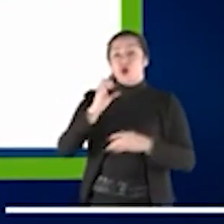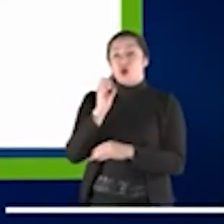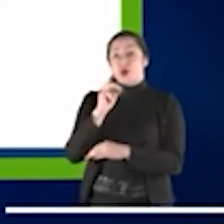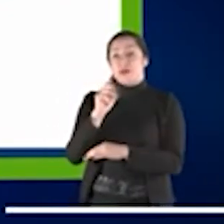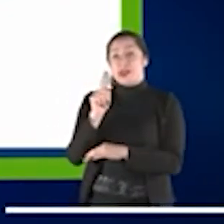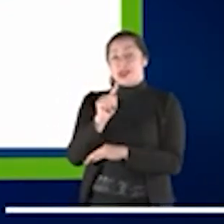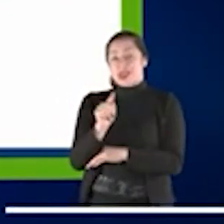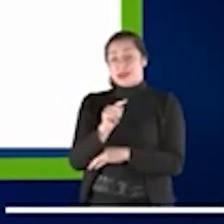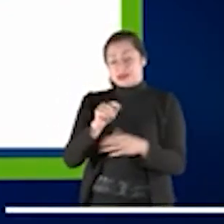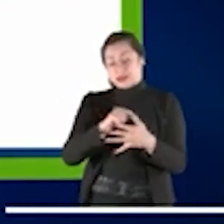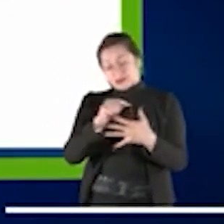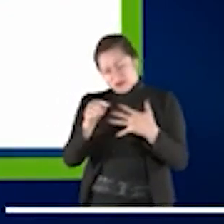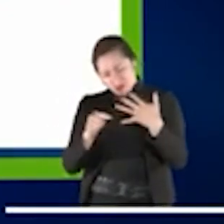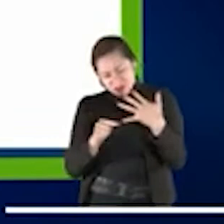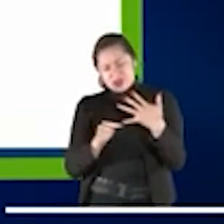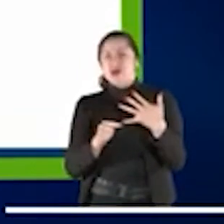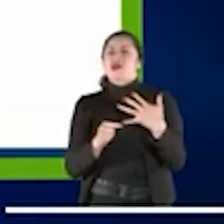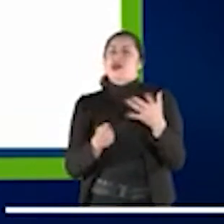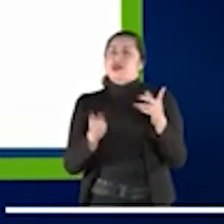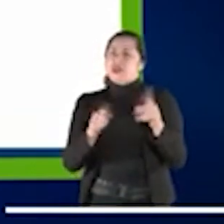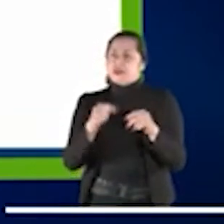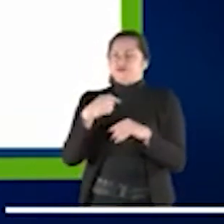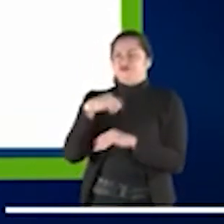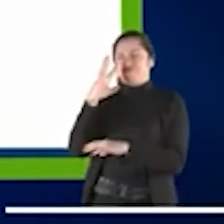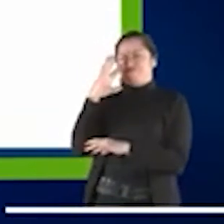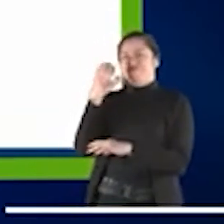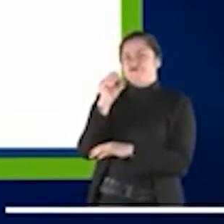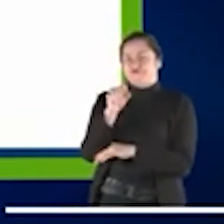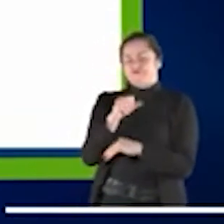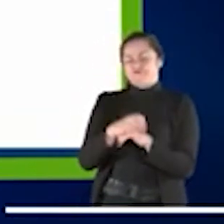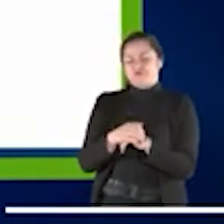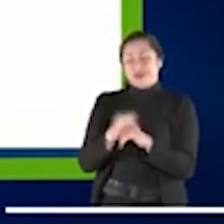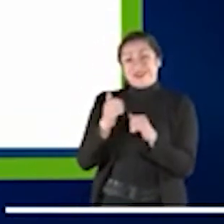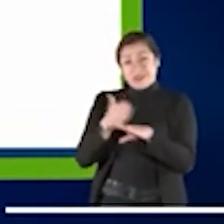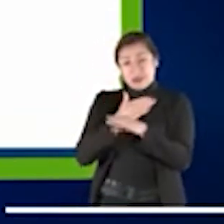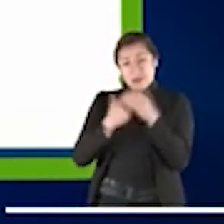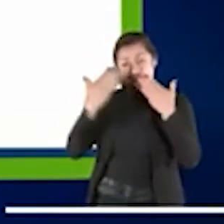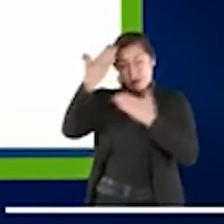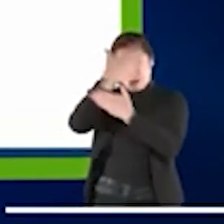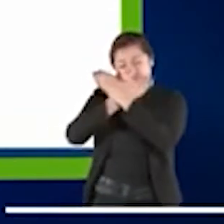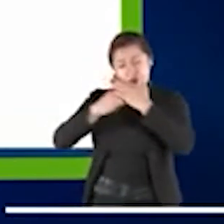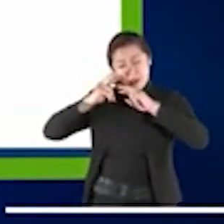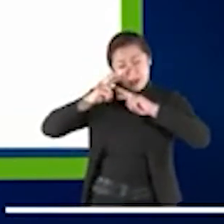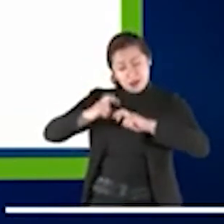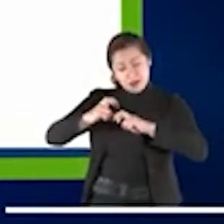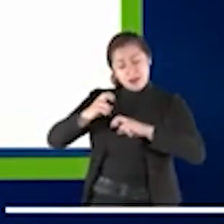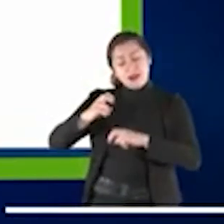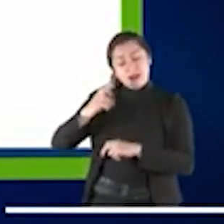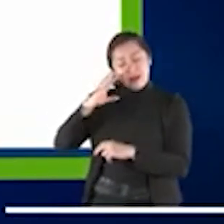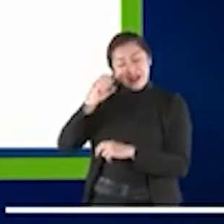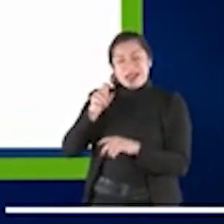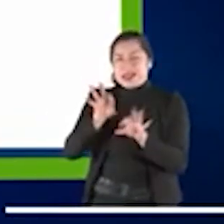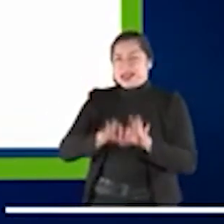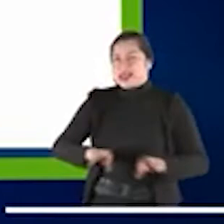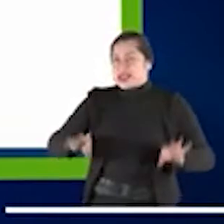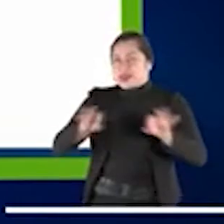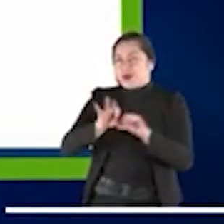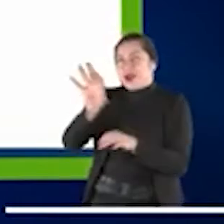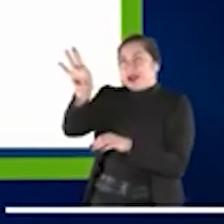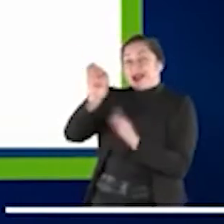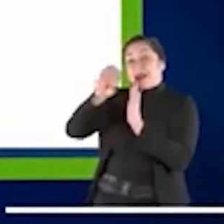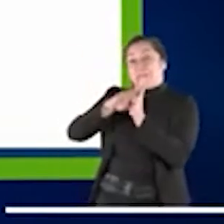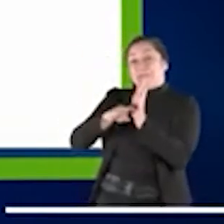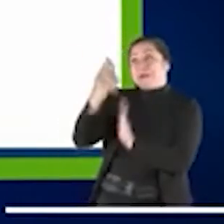Y lo último, es lo que hemos visto a lo largo de este estudio, es promover las medidas alternativas y